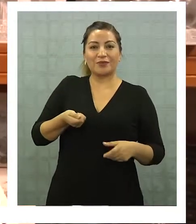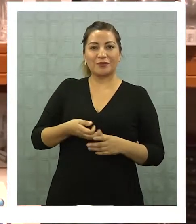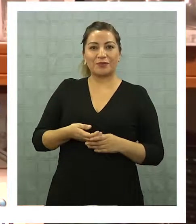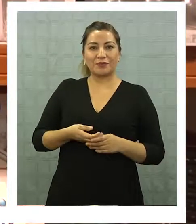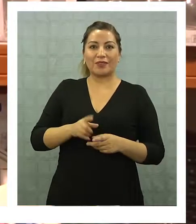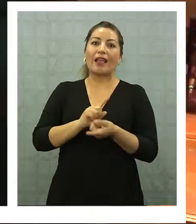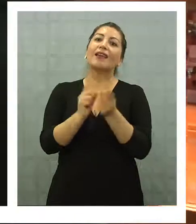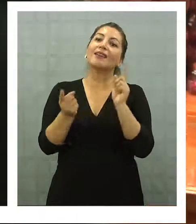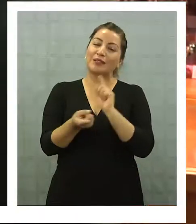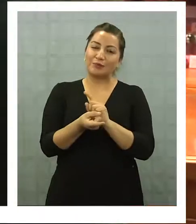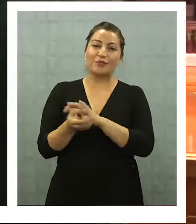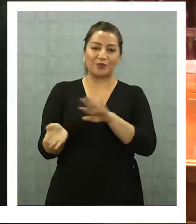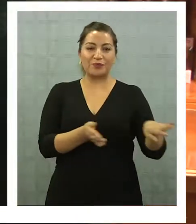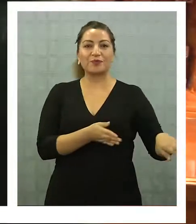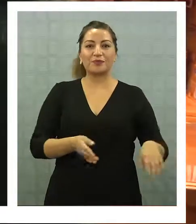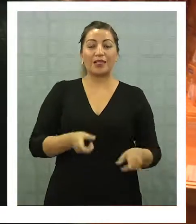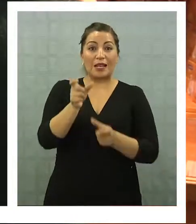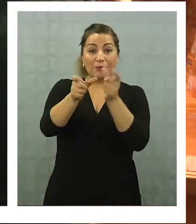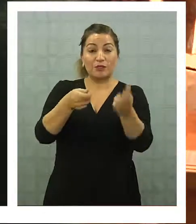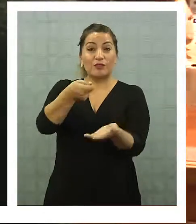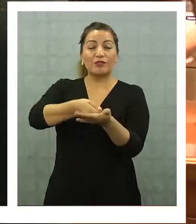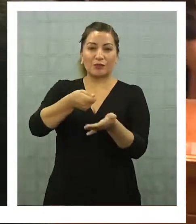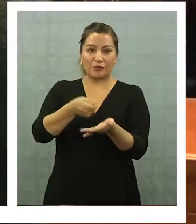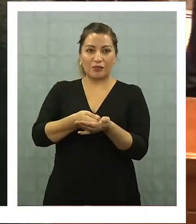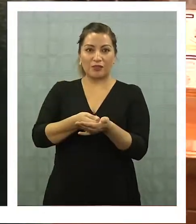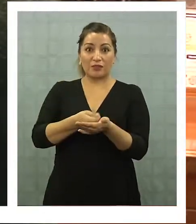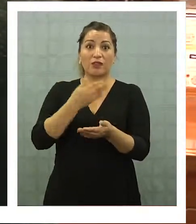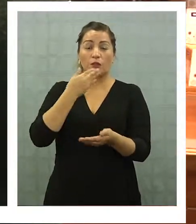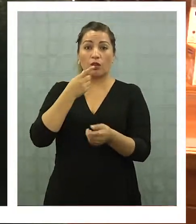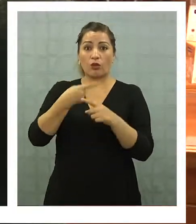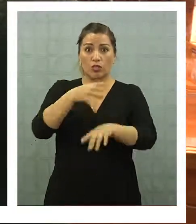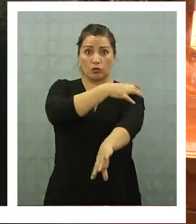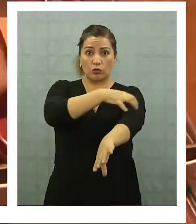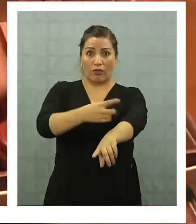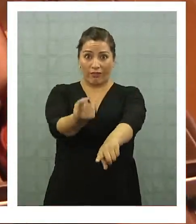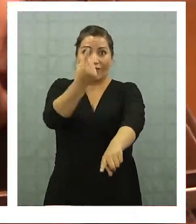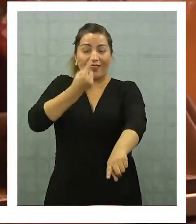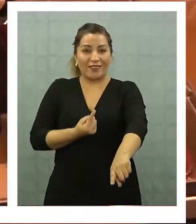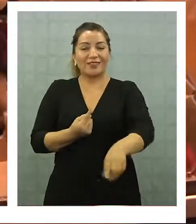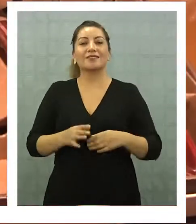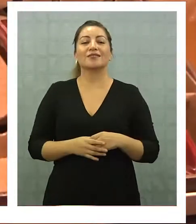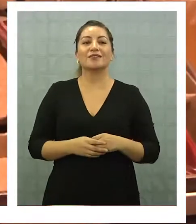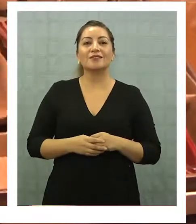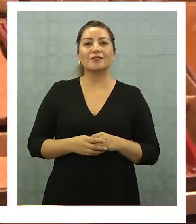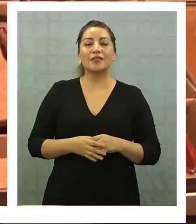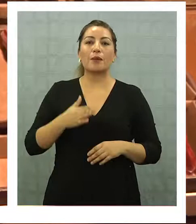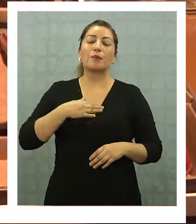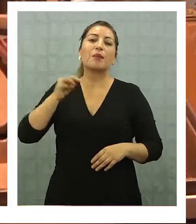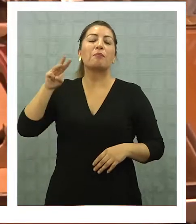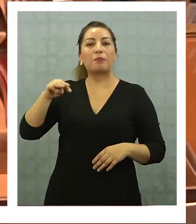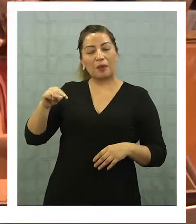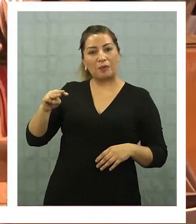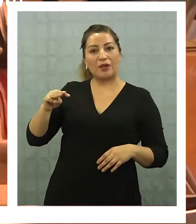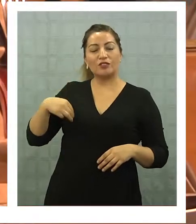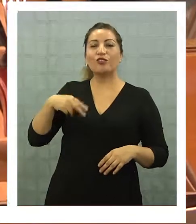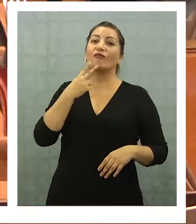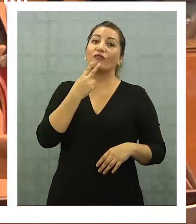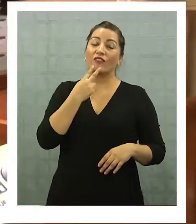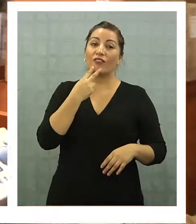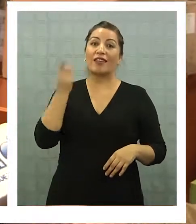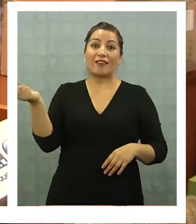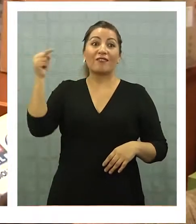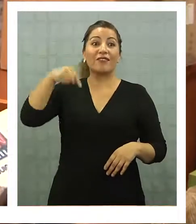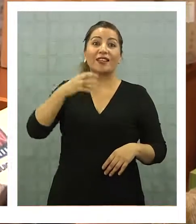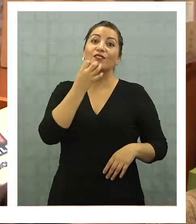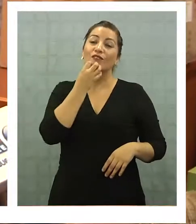cambia un poco. Cambia un poco, sí. Los clientes llegan incluso de otras ciudades. Ella es mi madre, yo la acompaño, yo veo en Iquique. Ella viene de